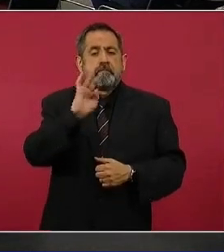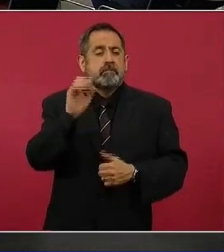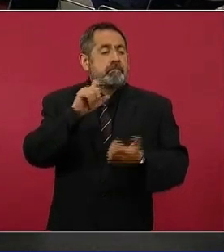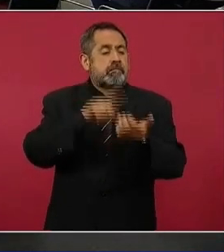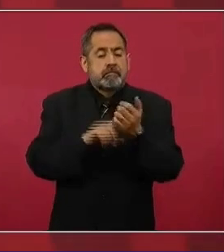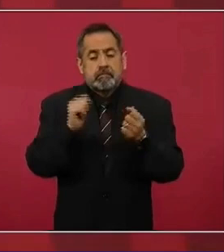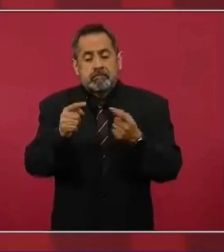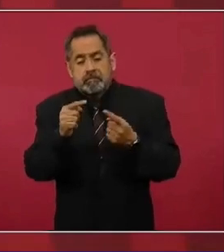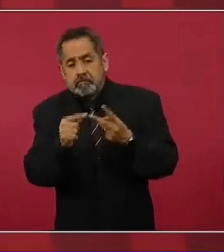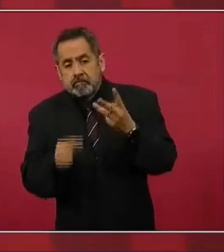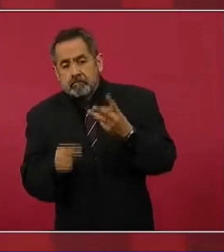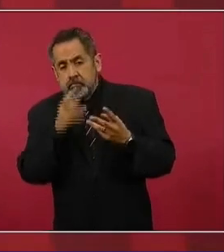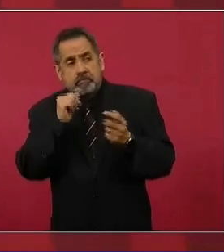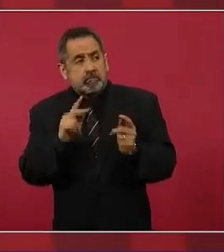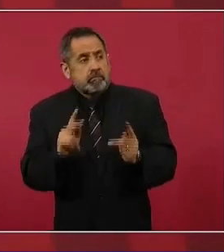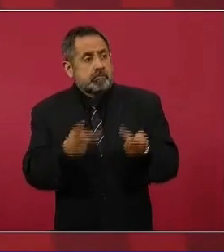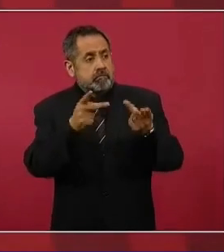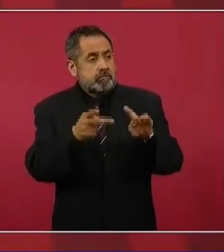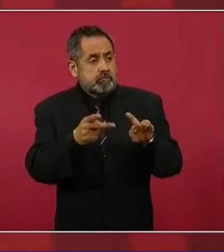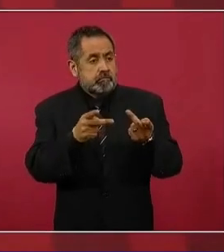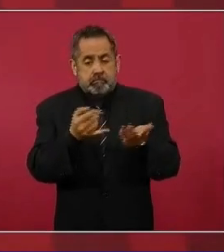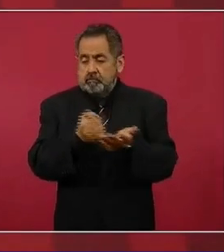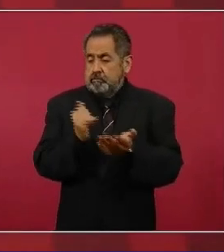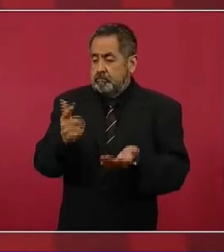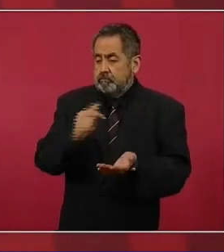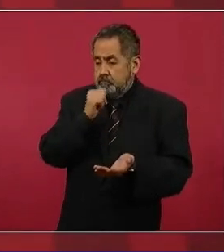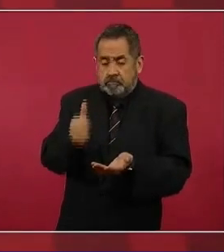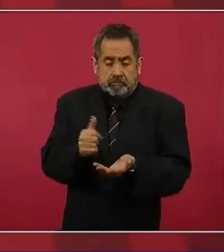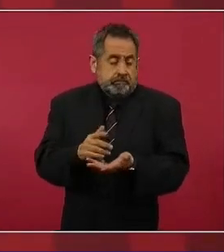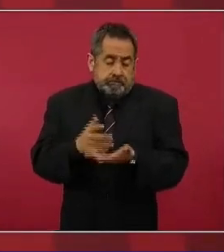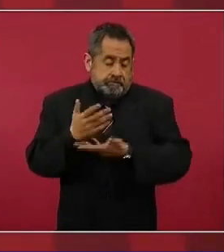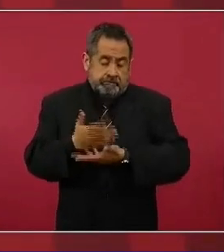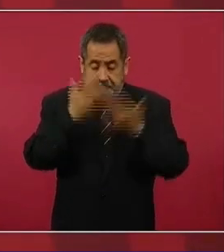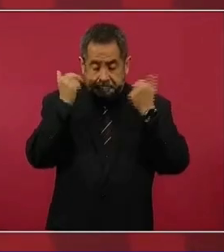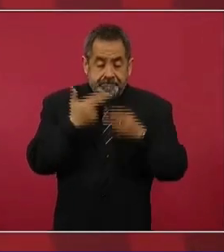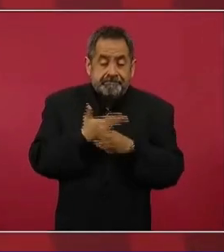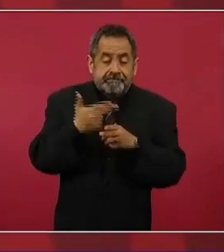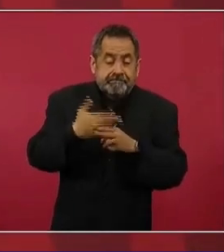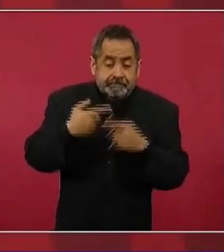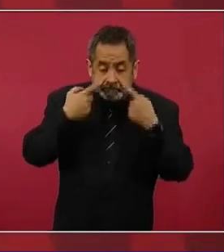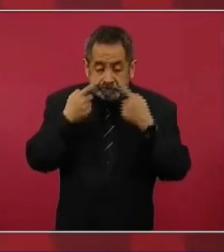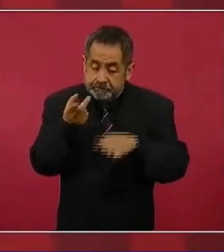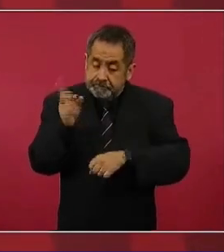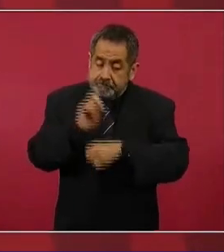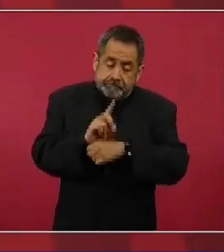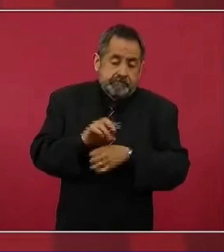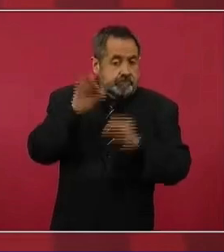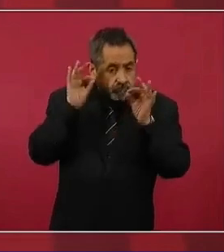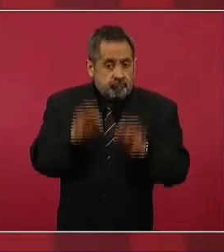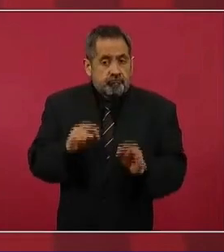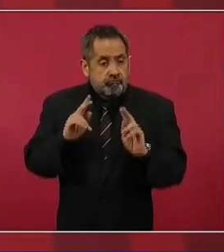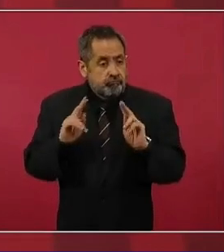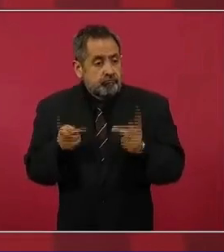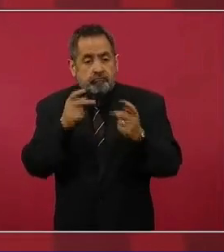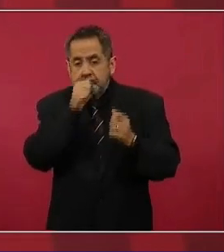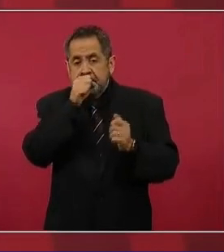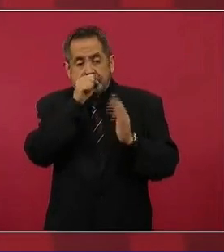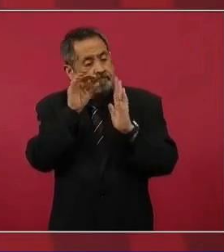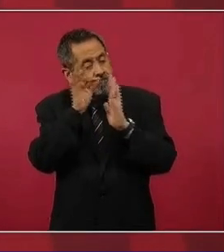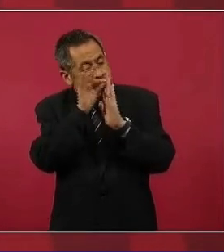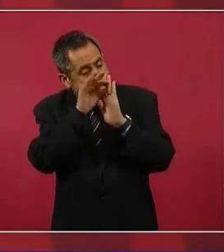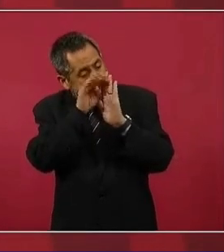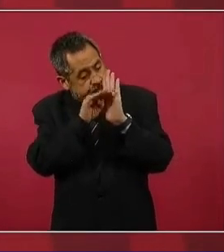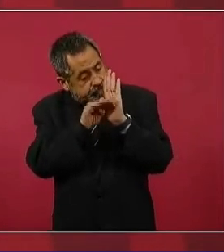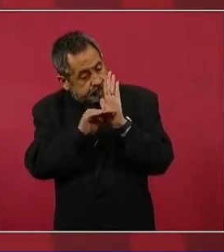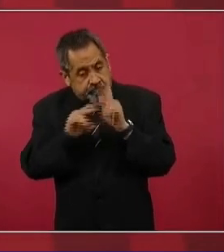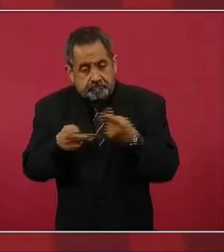la operación no cause impuestos, no sabemos hasta que no tengamos el reporte de en qué término se realiza